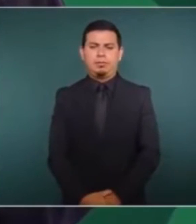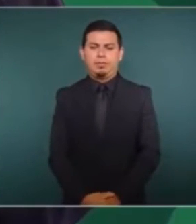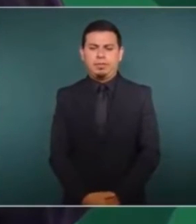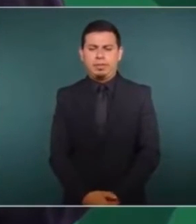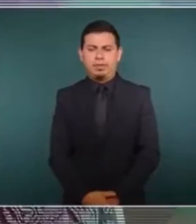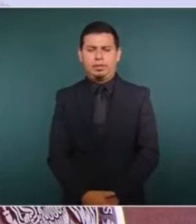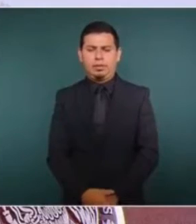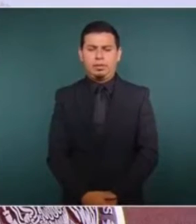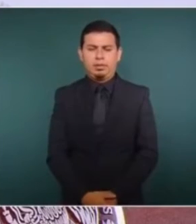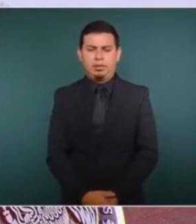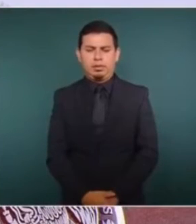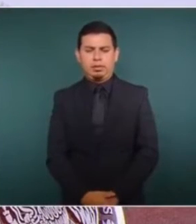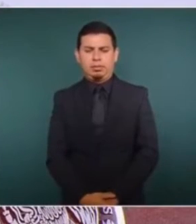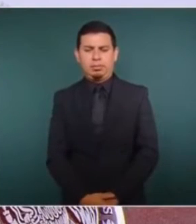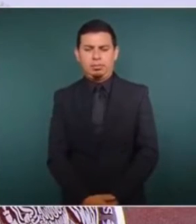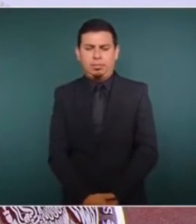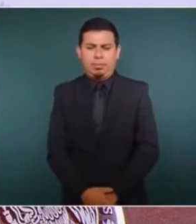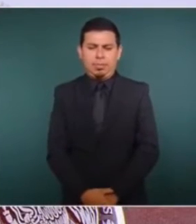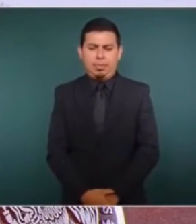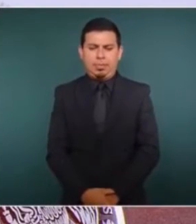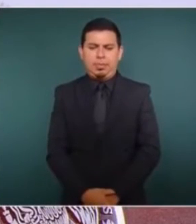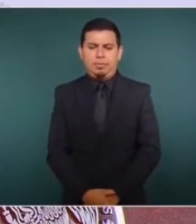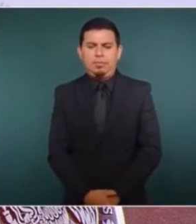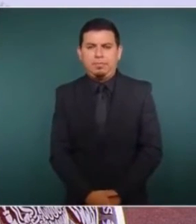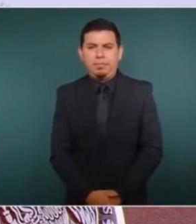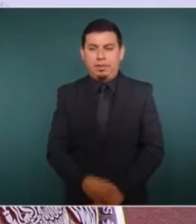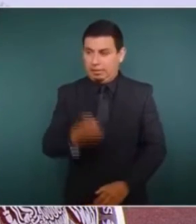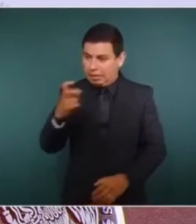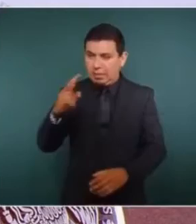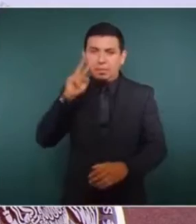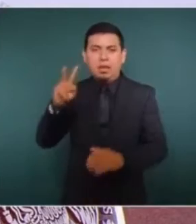Está difícil, ¿verdad?, que se consiga ahora.